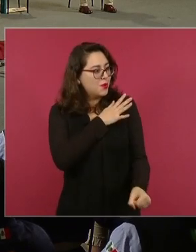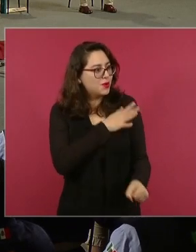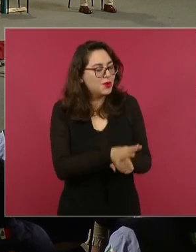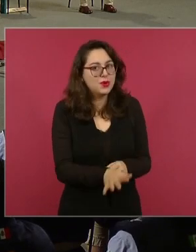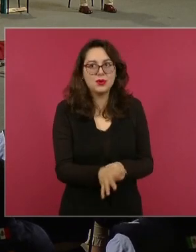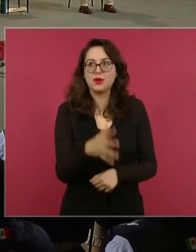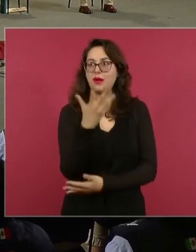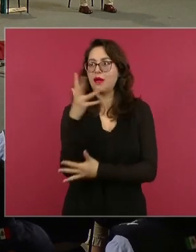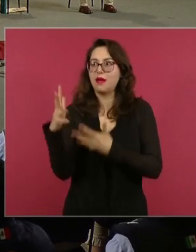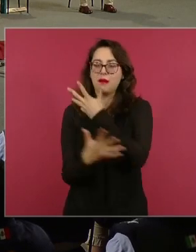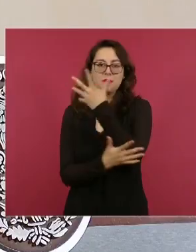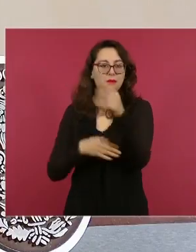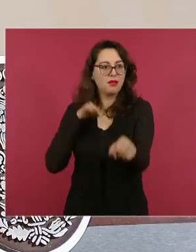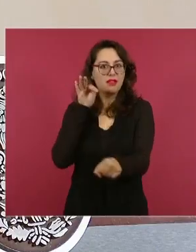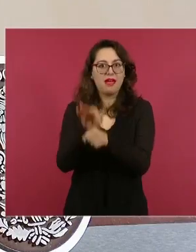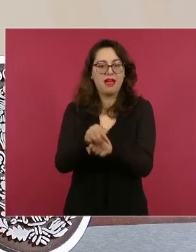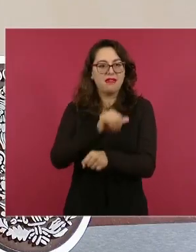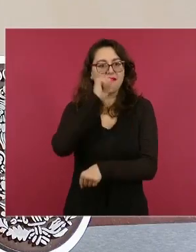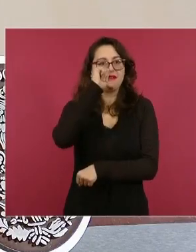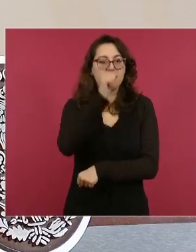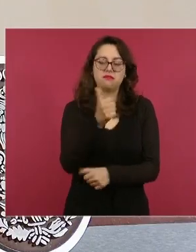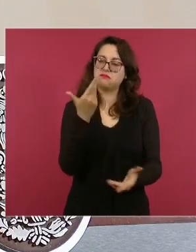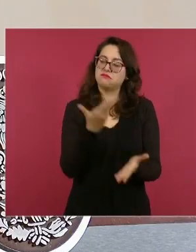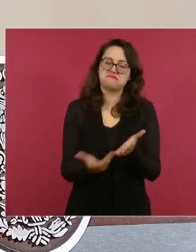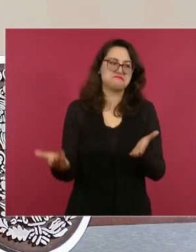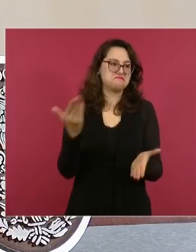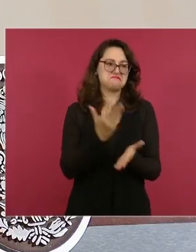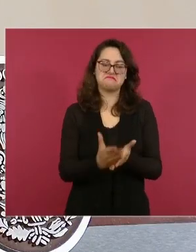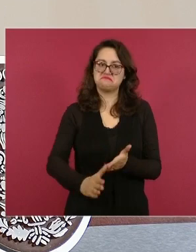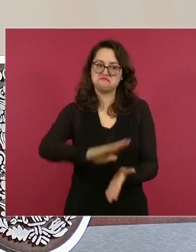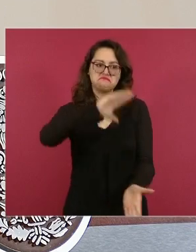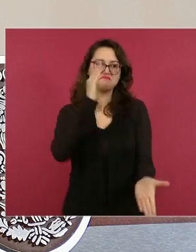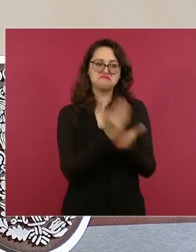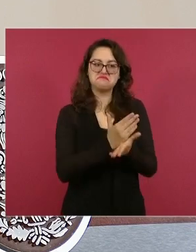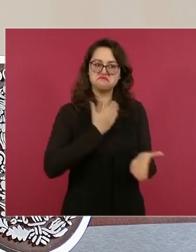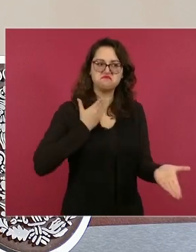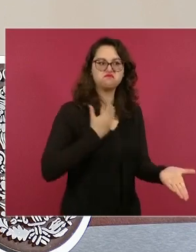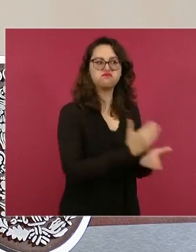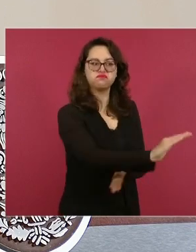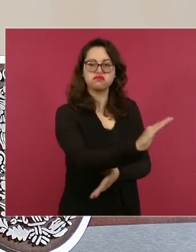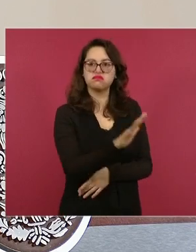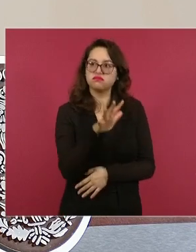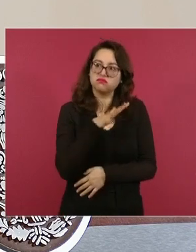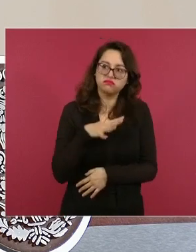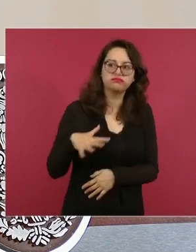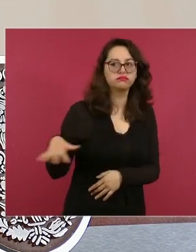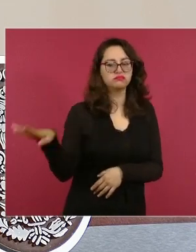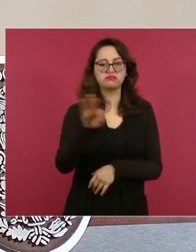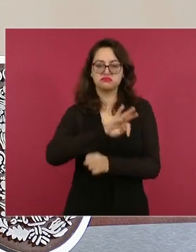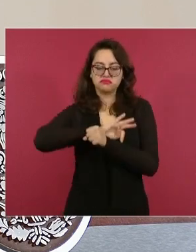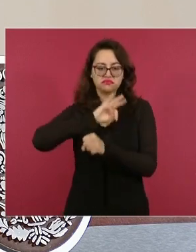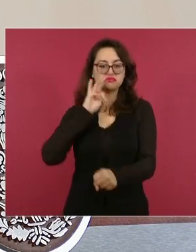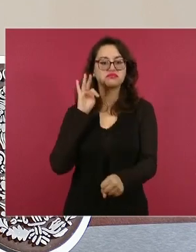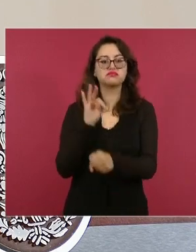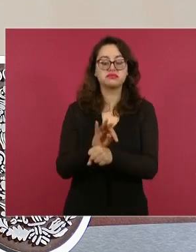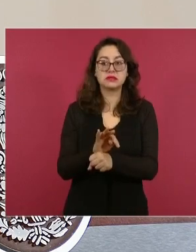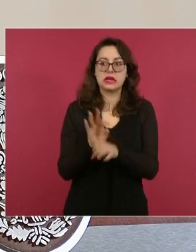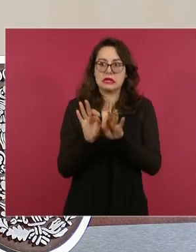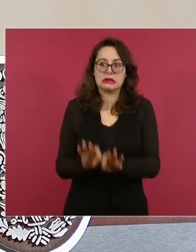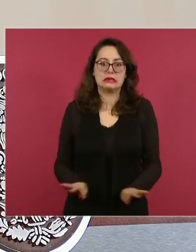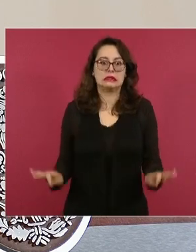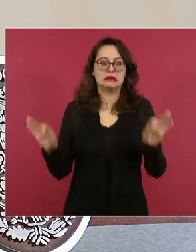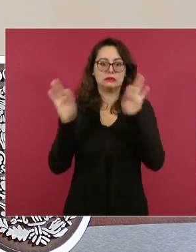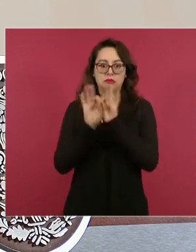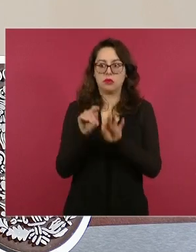ambiental. Contribuye a la provisión de importantes servicios ambientales como la recarga a